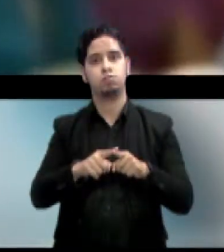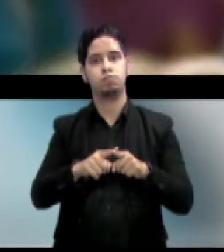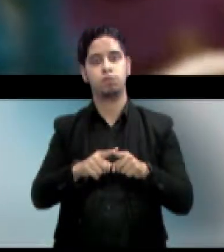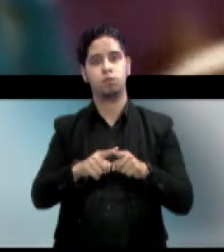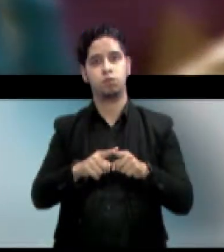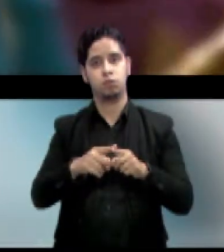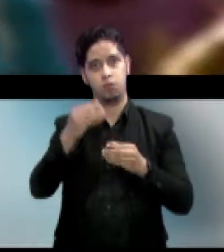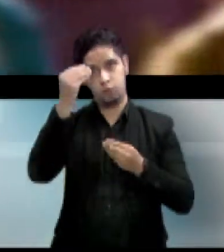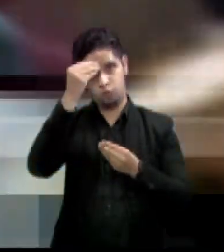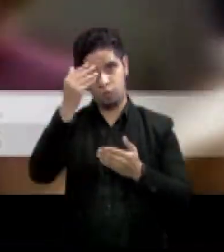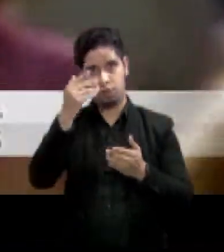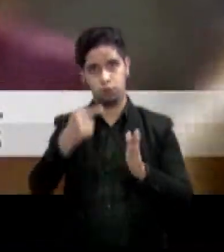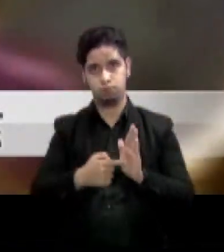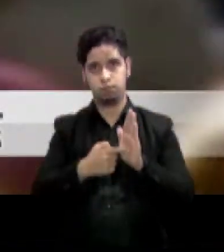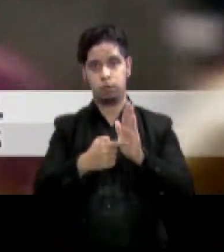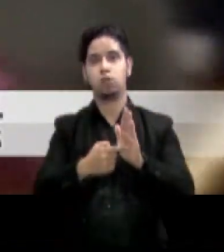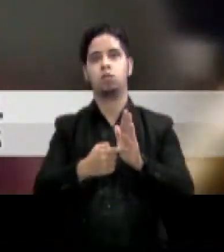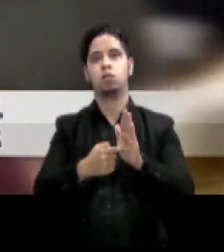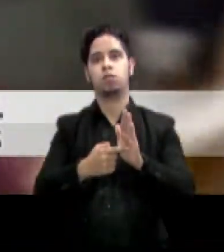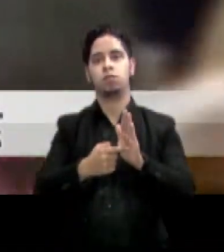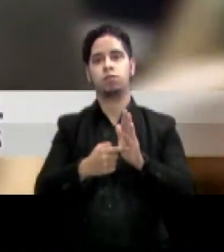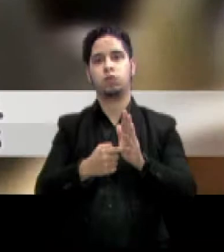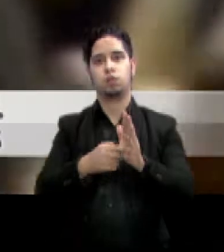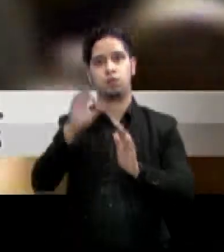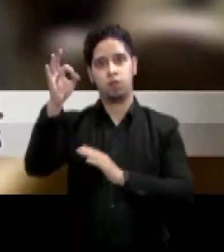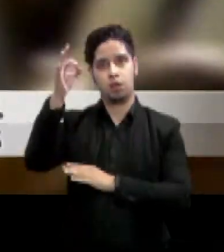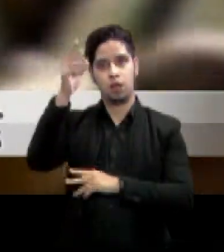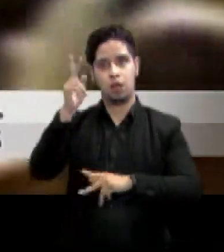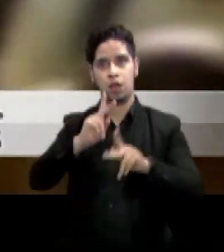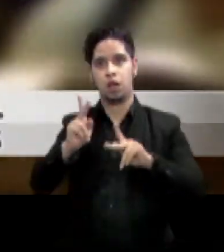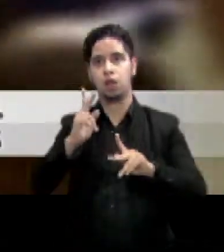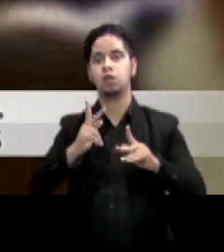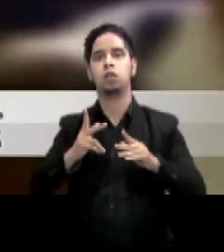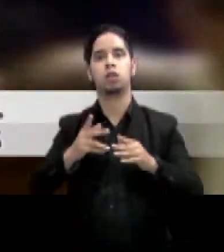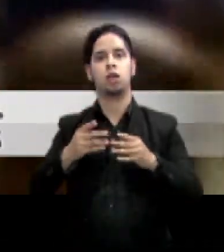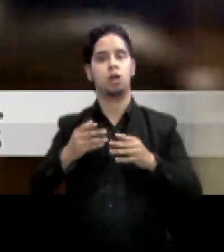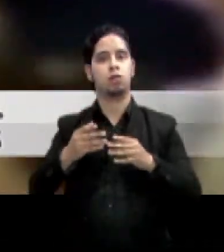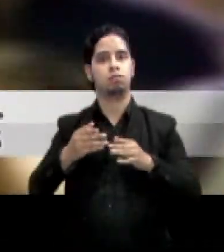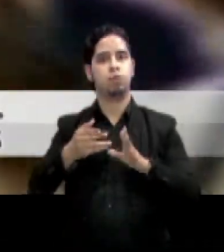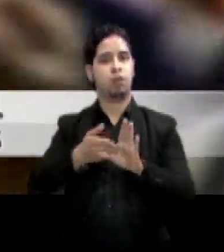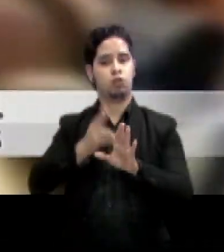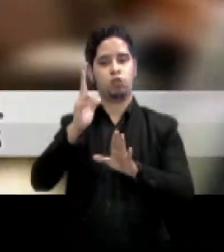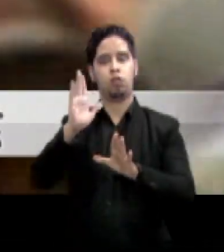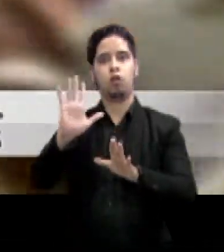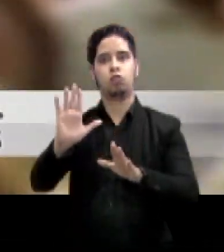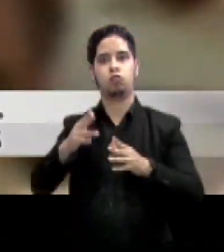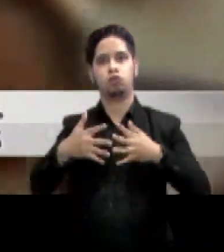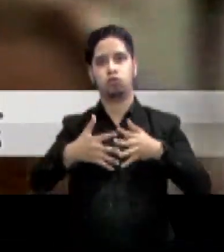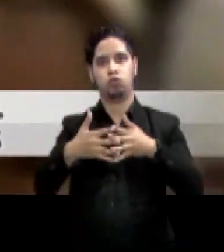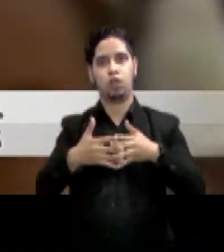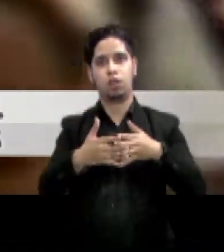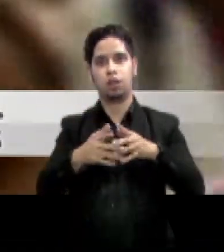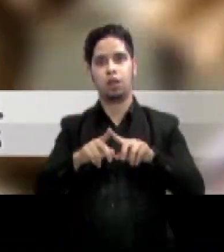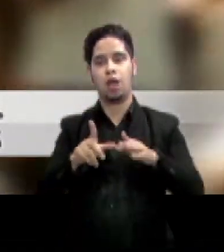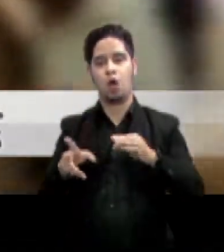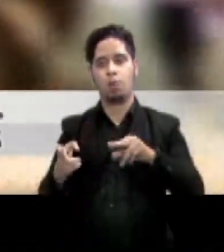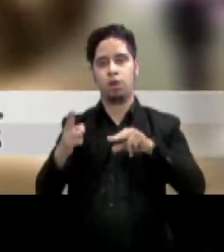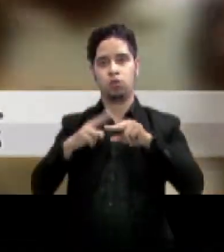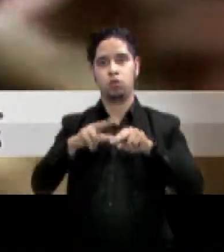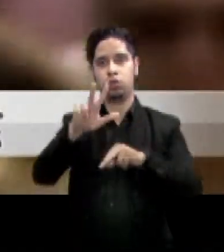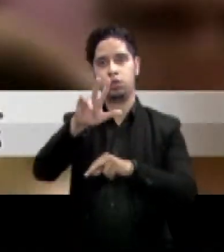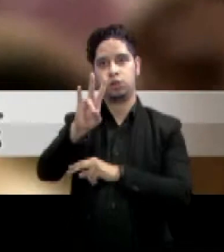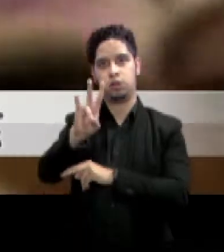el número de ciudadanos estadounidenses que han renunciado a su ciudadanía aumentó un 37% desde diciembre.